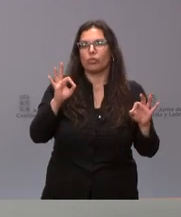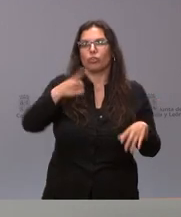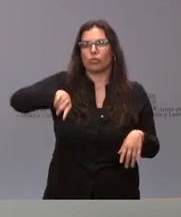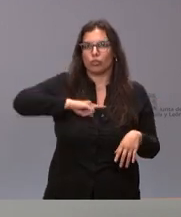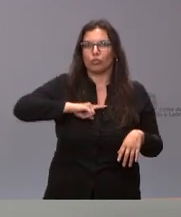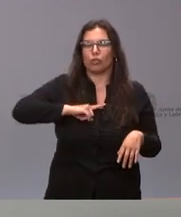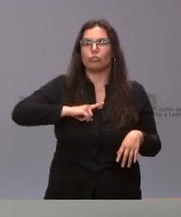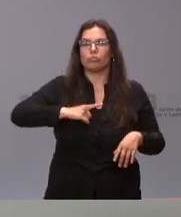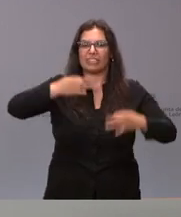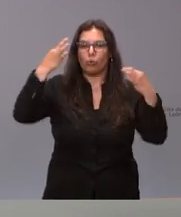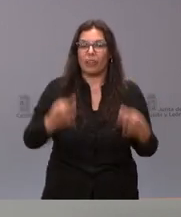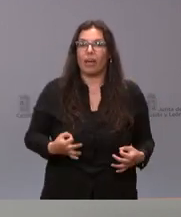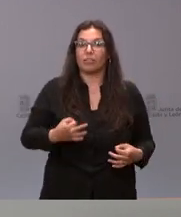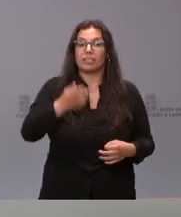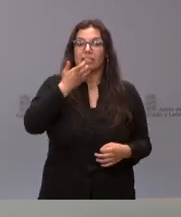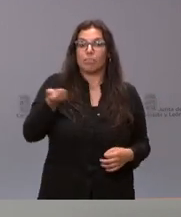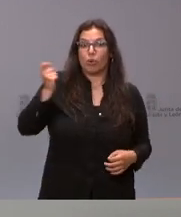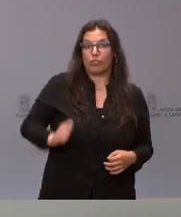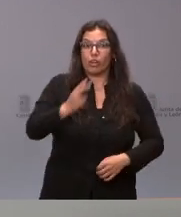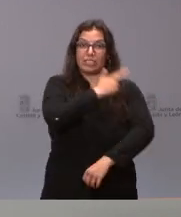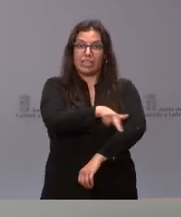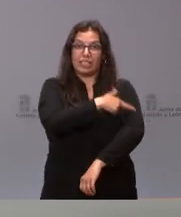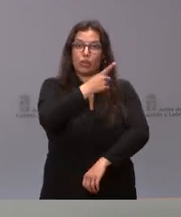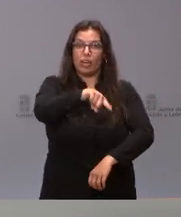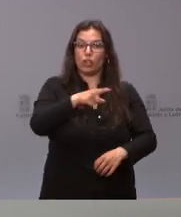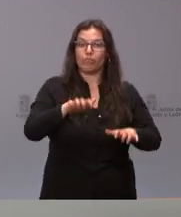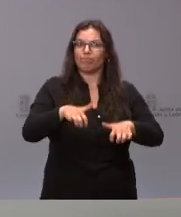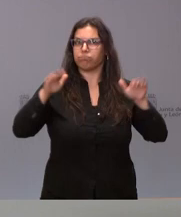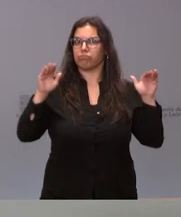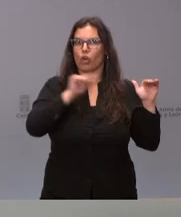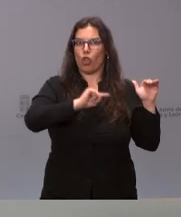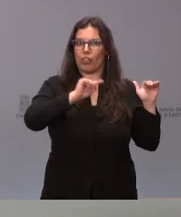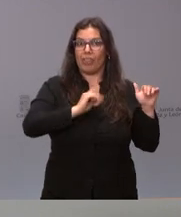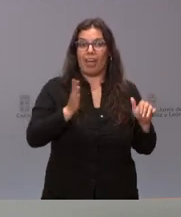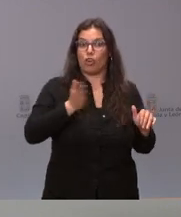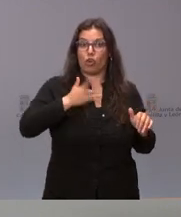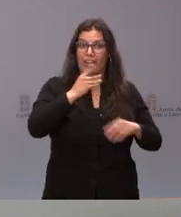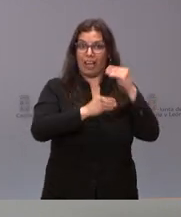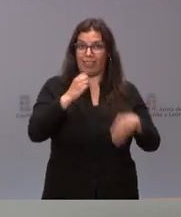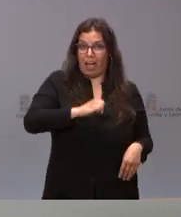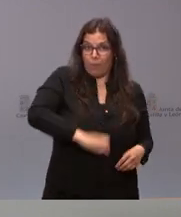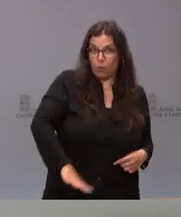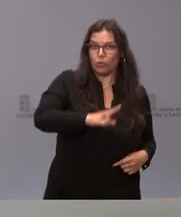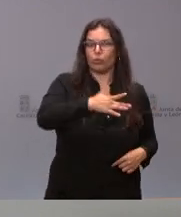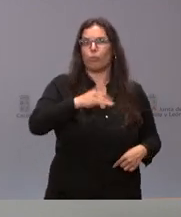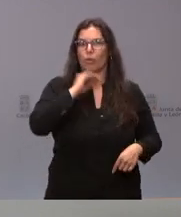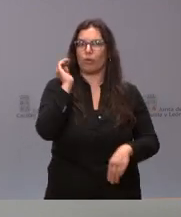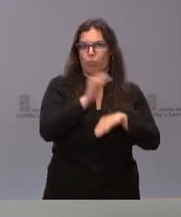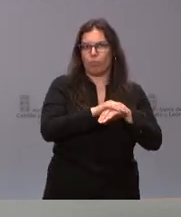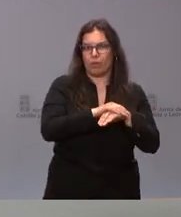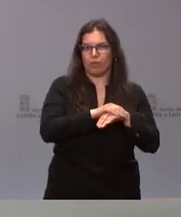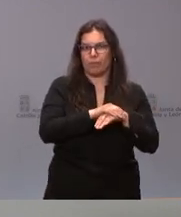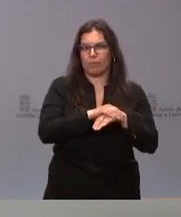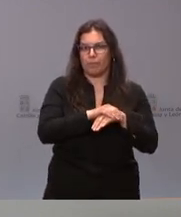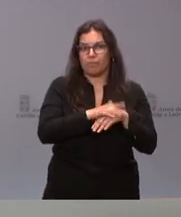que aquellos profesionales sanitarios que manifiestan su objeción de conciencia la puedan desarrollar, la puedan aplicar, la puedan llevar a cabo.